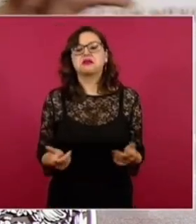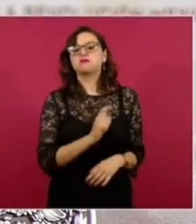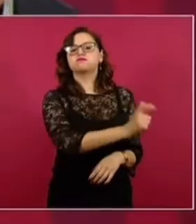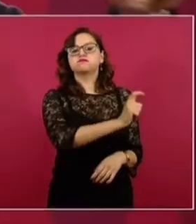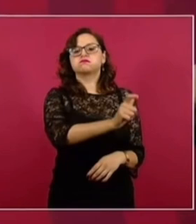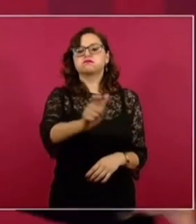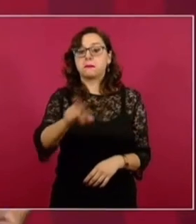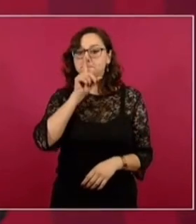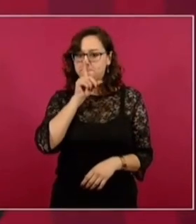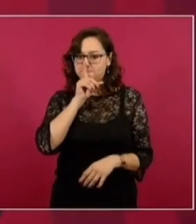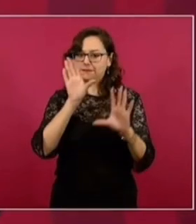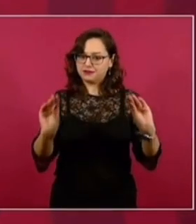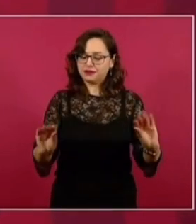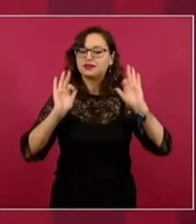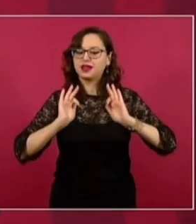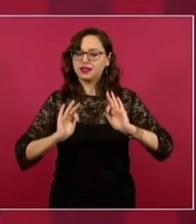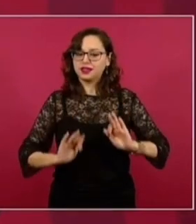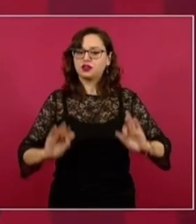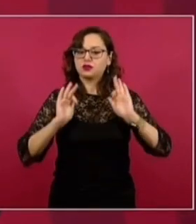era que nadie hablara.